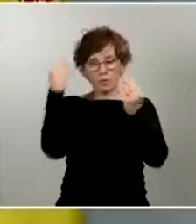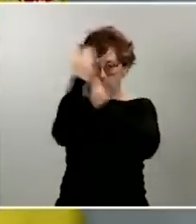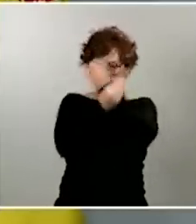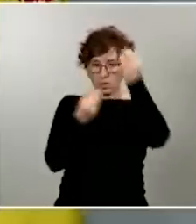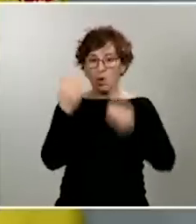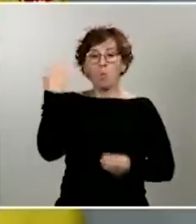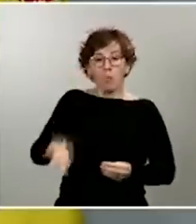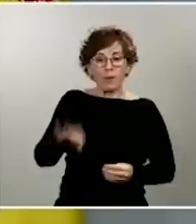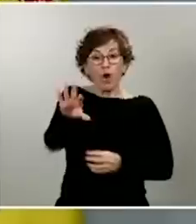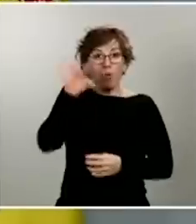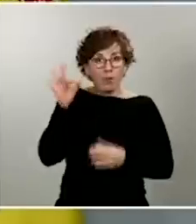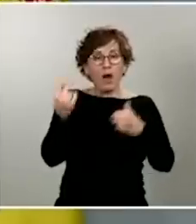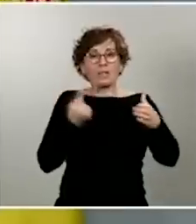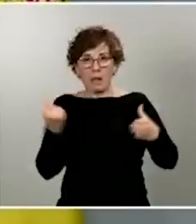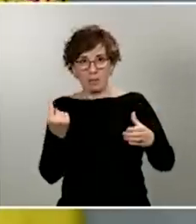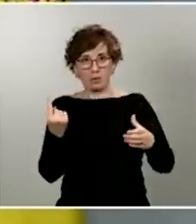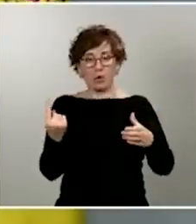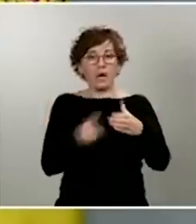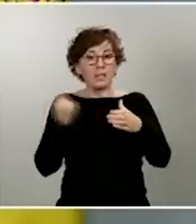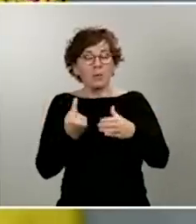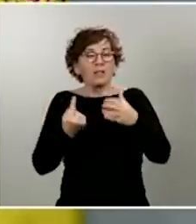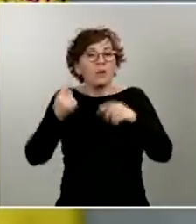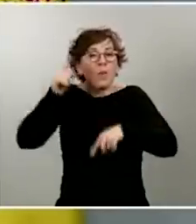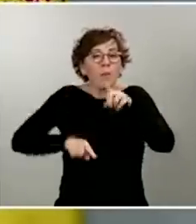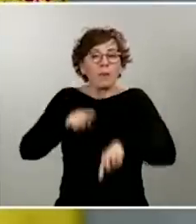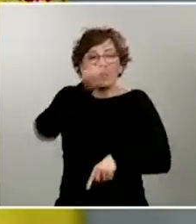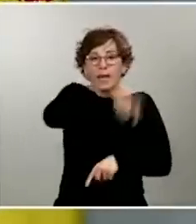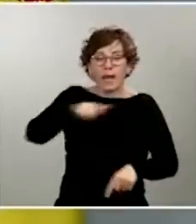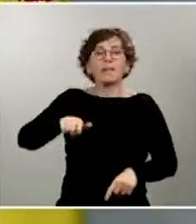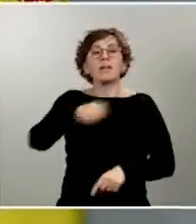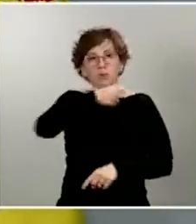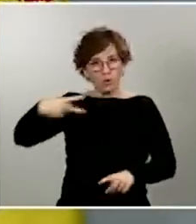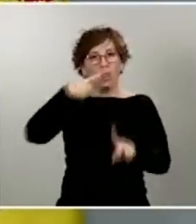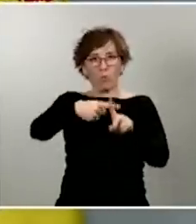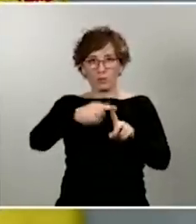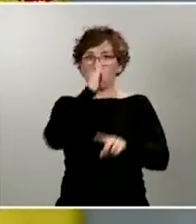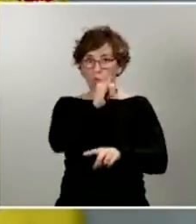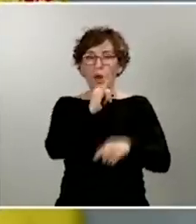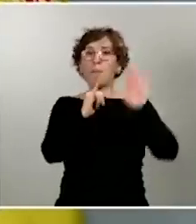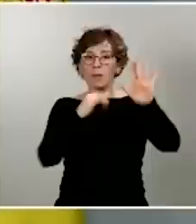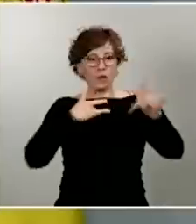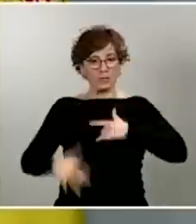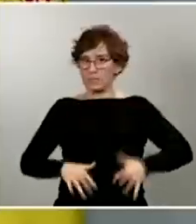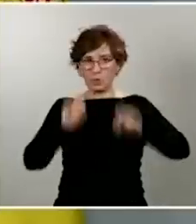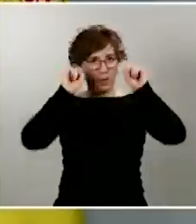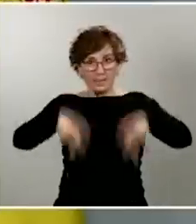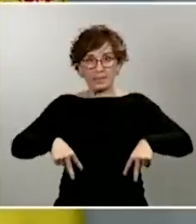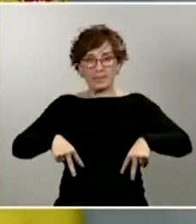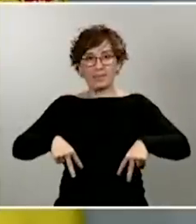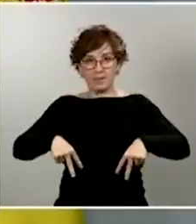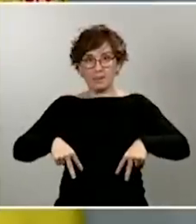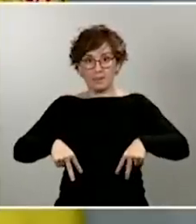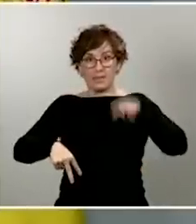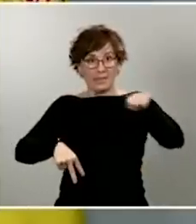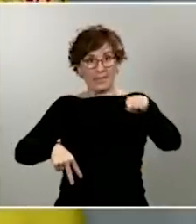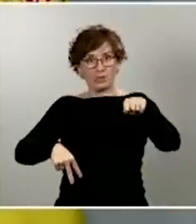aislamiento necesario, preciso, de aquellos que den positivo, aunque, evidentemente, sean asintomáticos, que es la cuestión principal que se